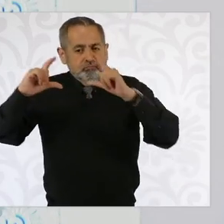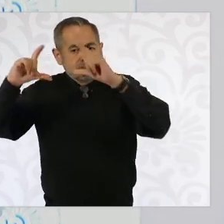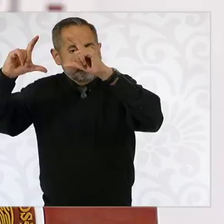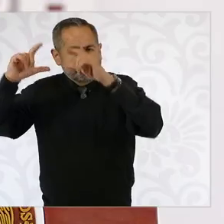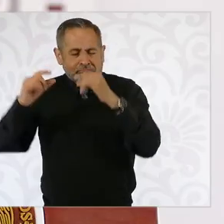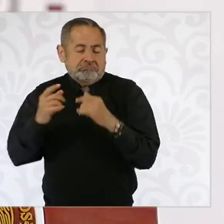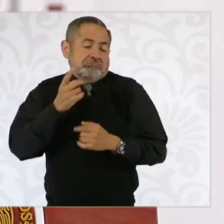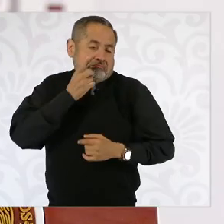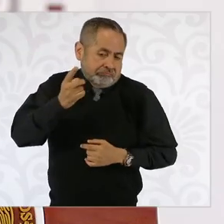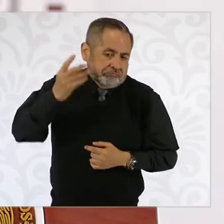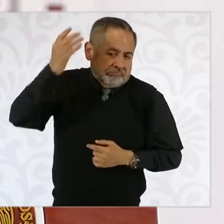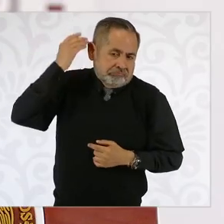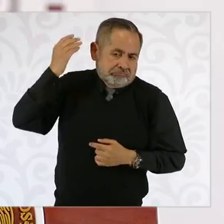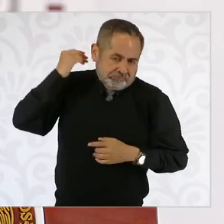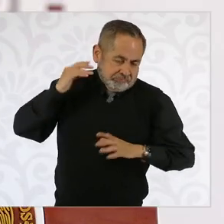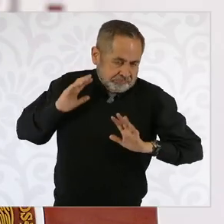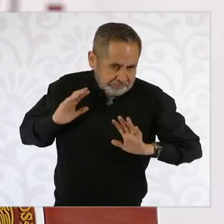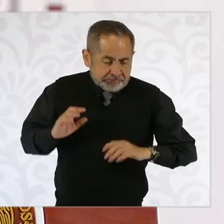velocidad.